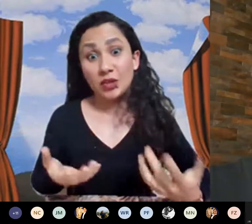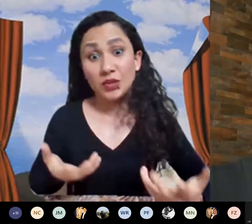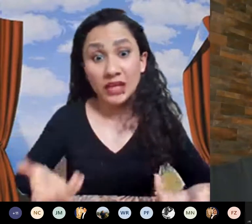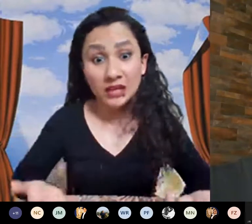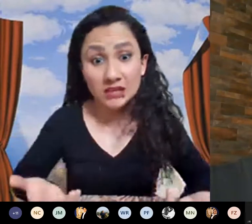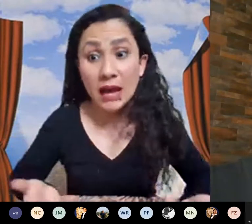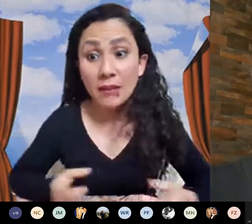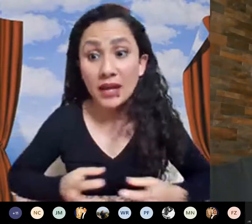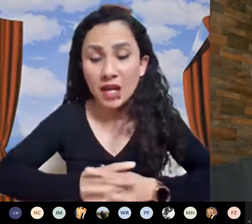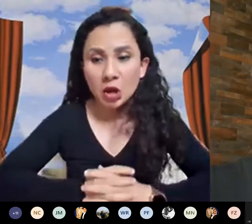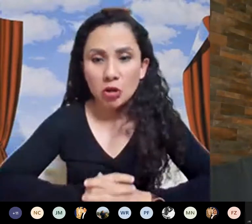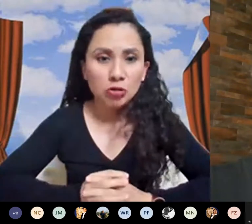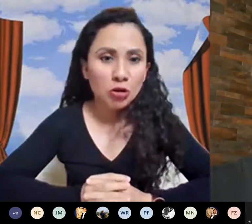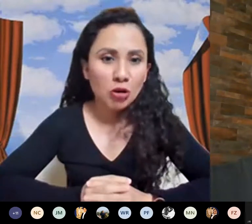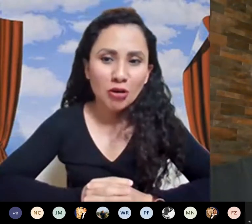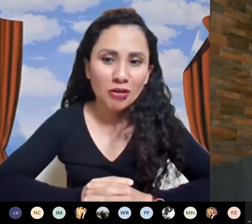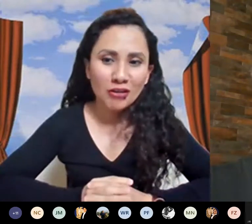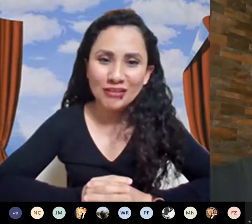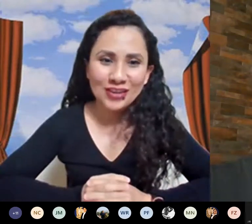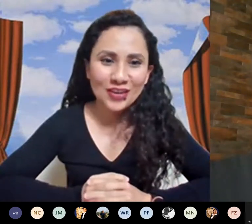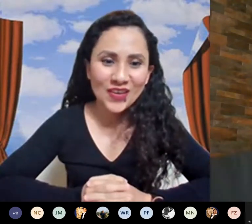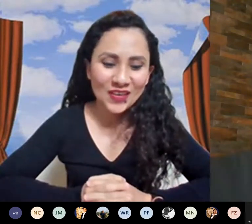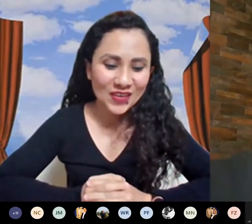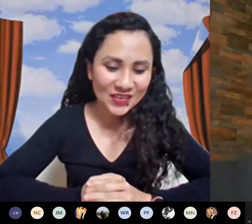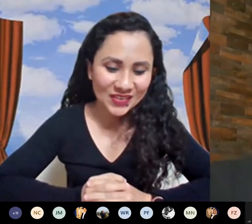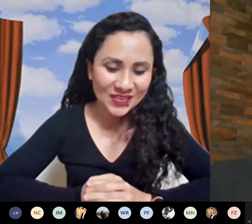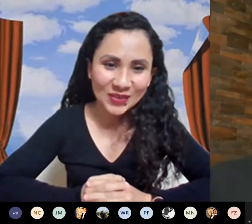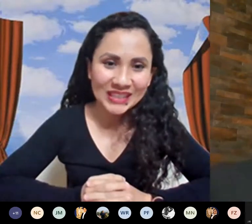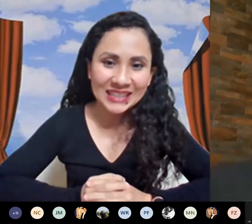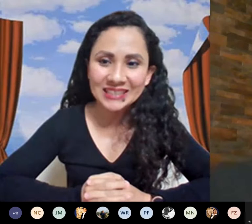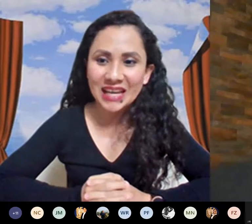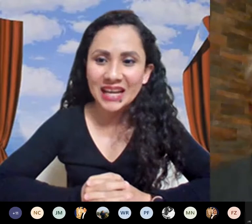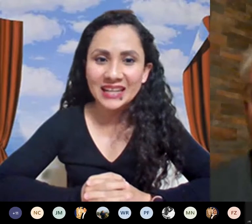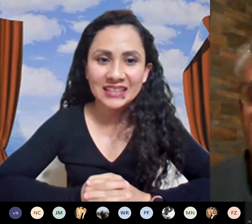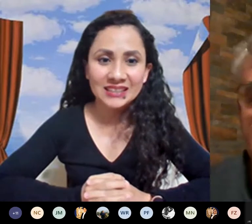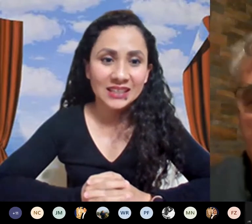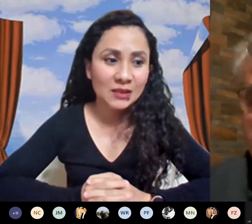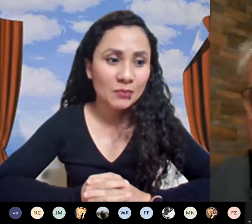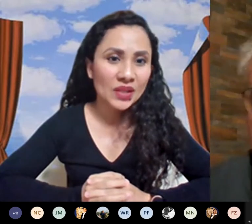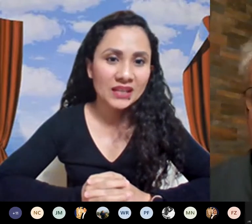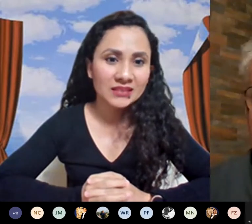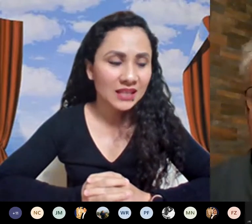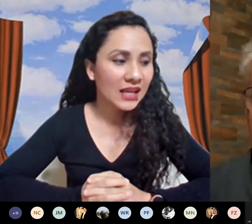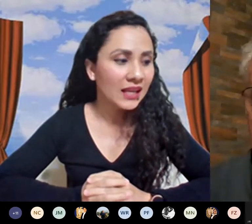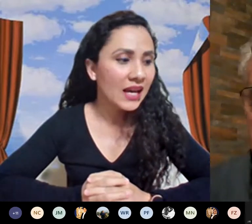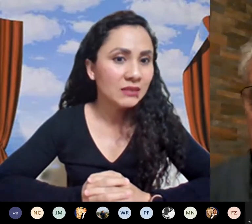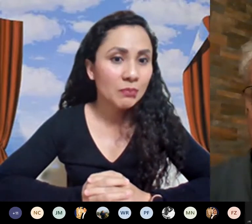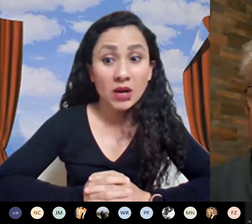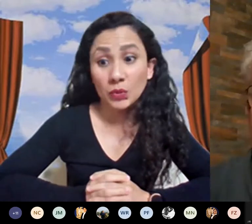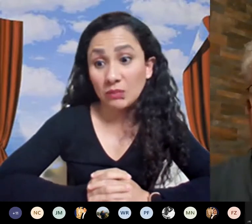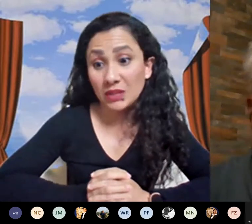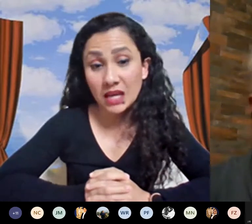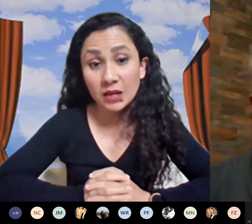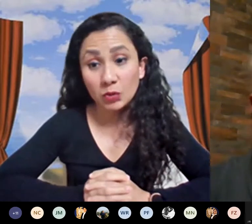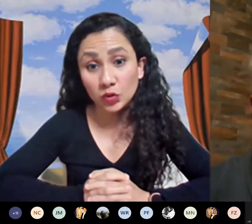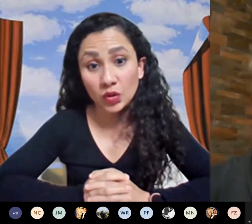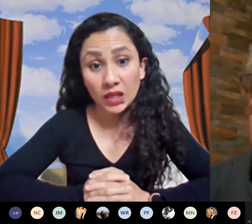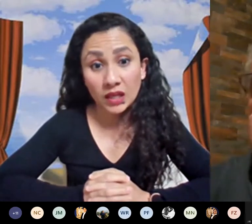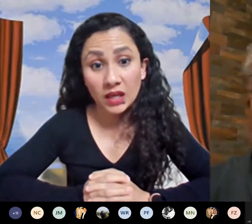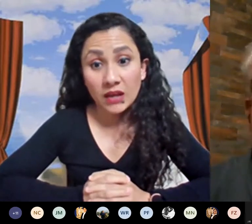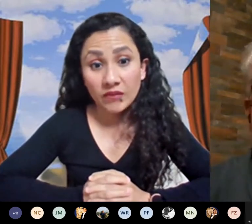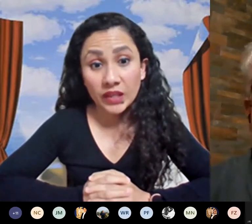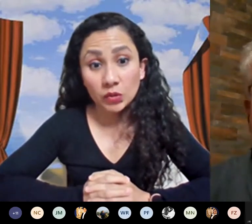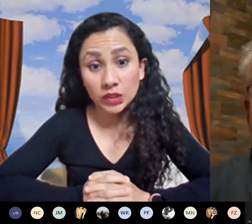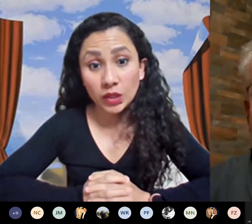hasta donde él sabe no no utilizan este tipo de estrategias para optimizar el